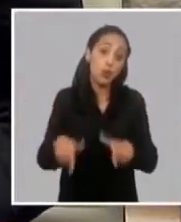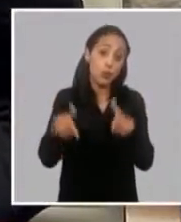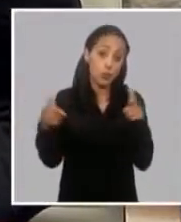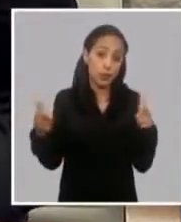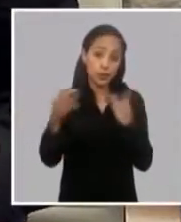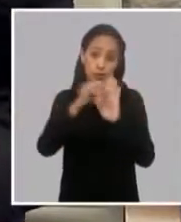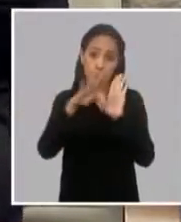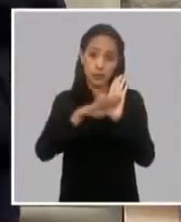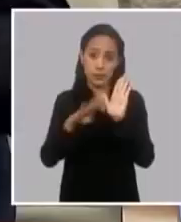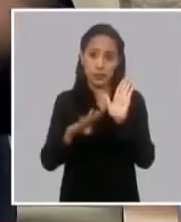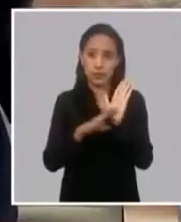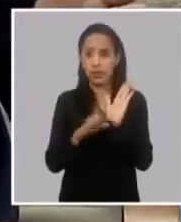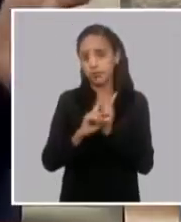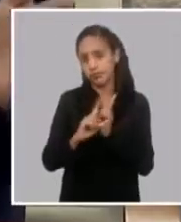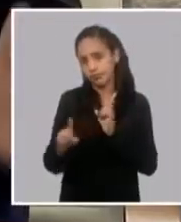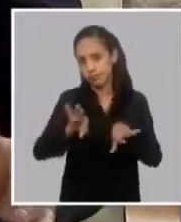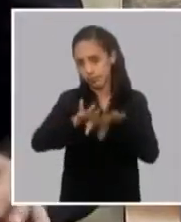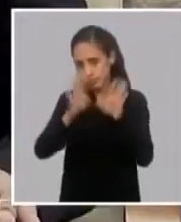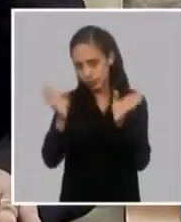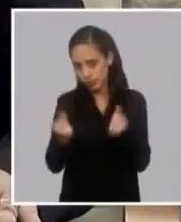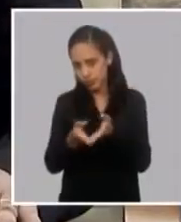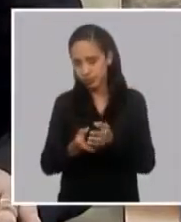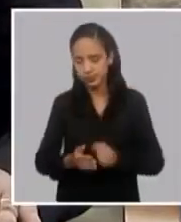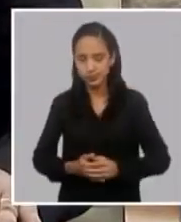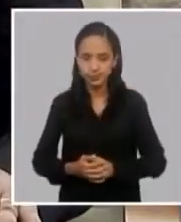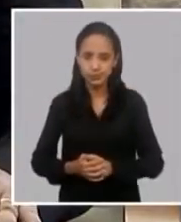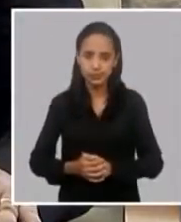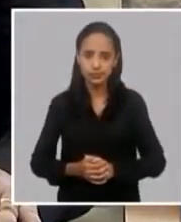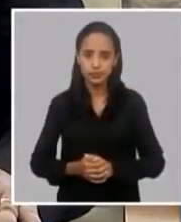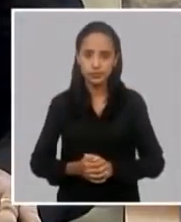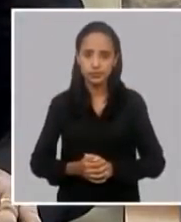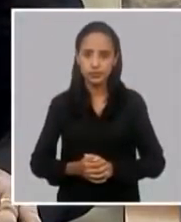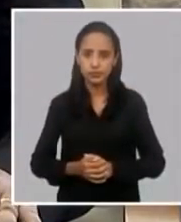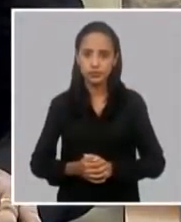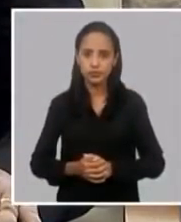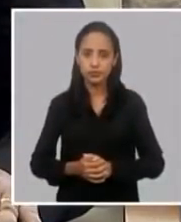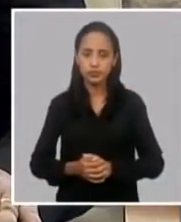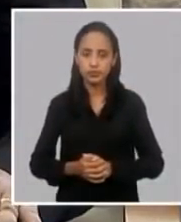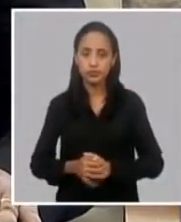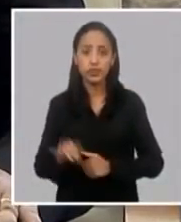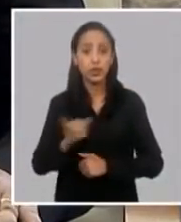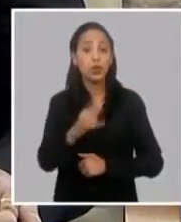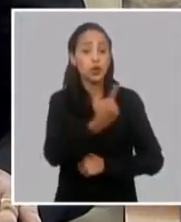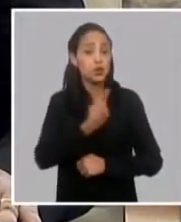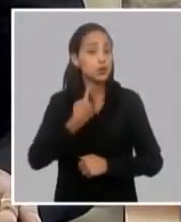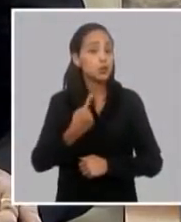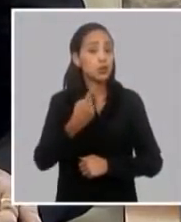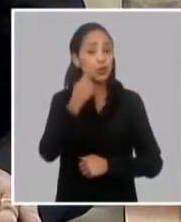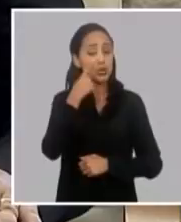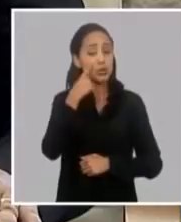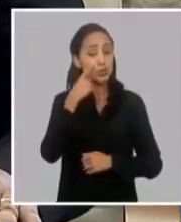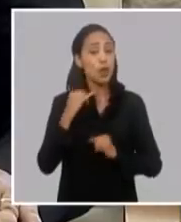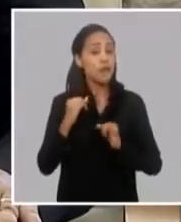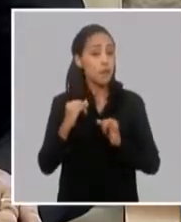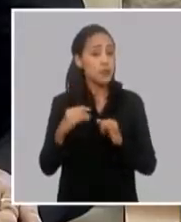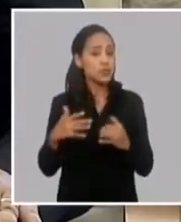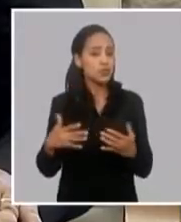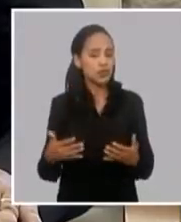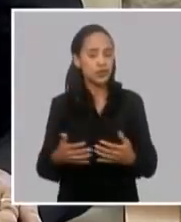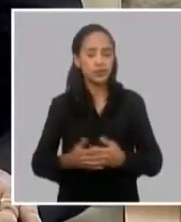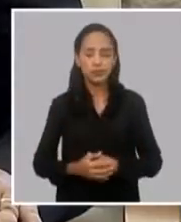Por otra parte, en medio de todo esto, conocimos la información y todos la disfrutamos, que fue ya